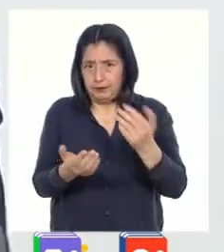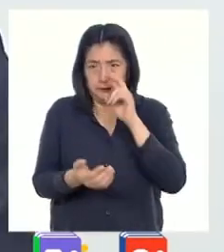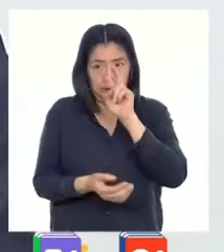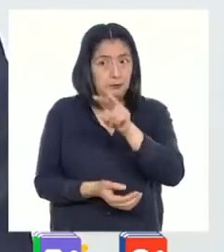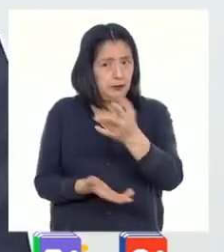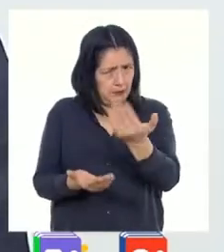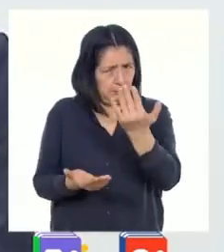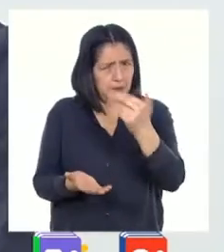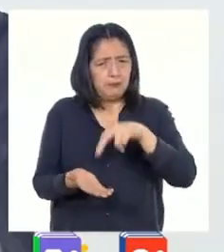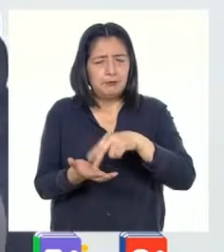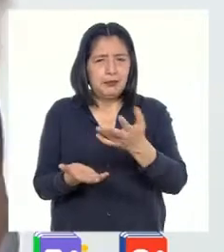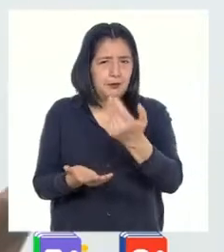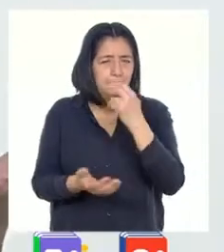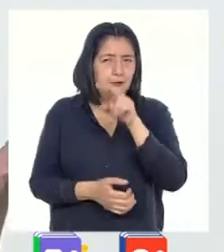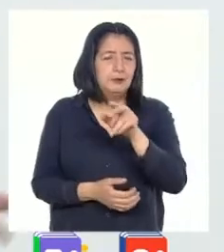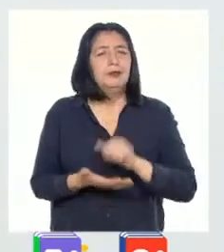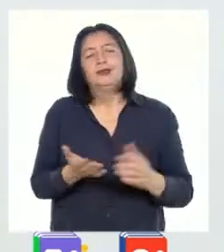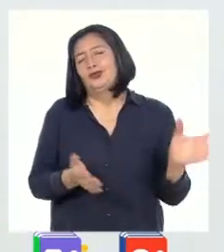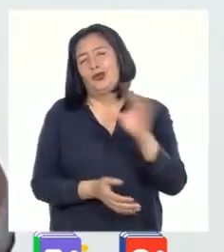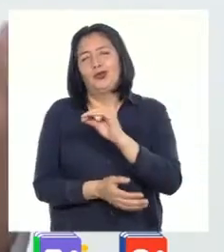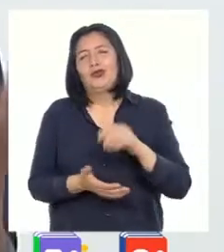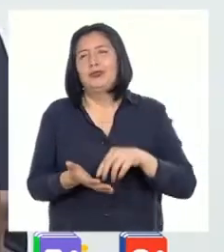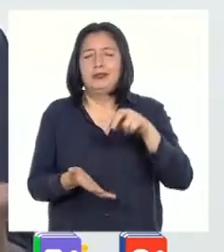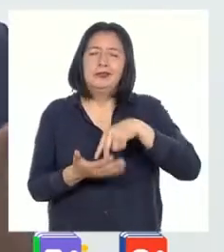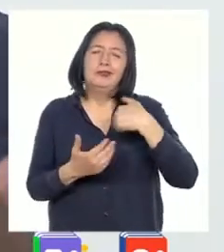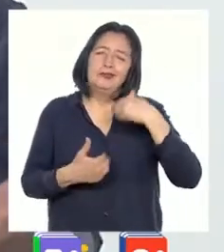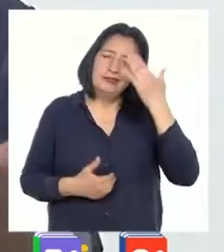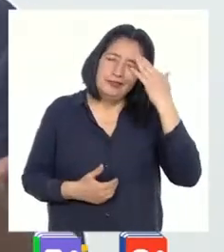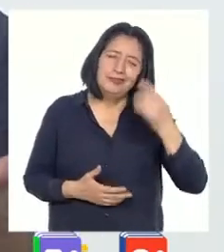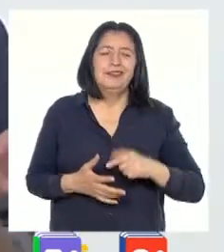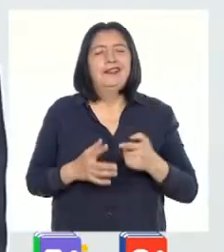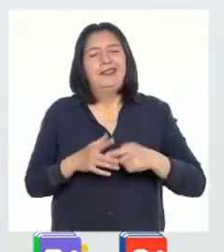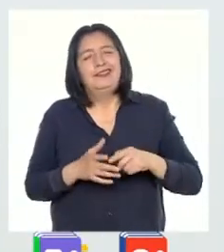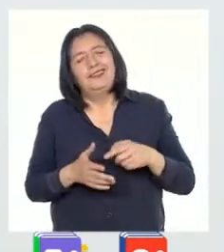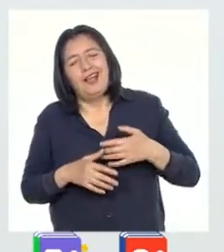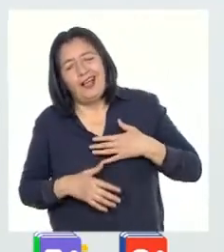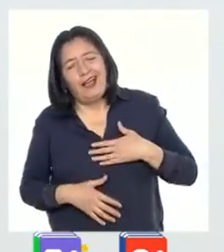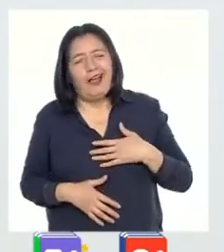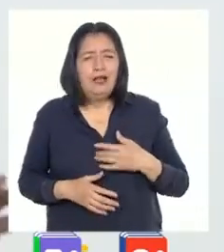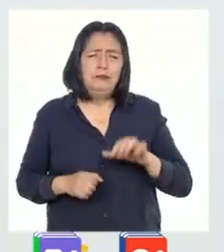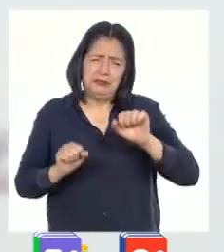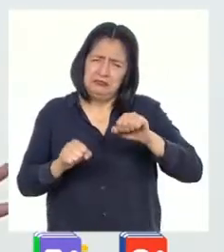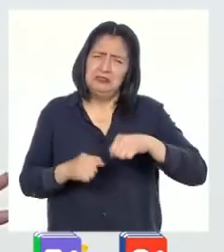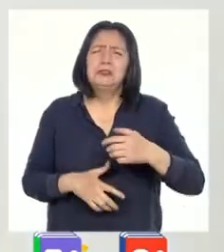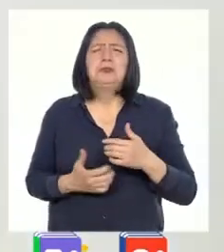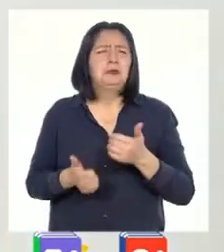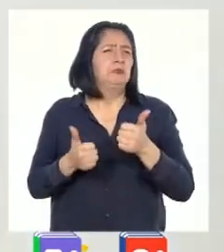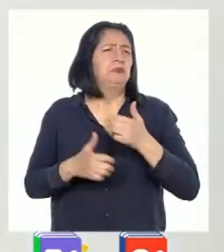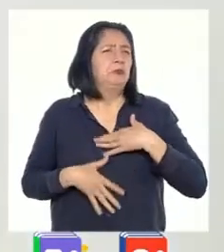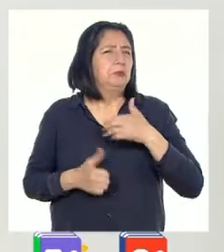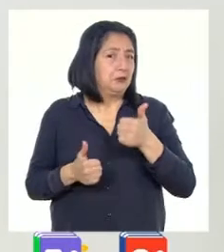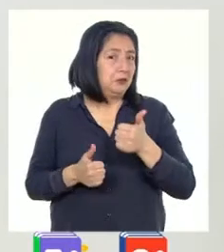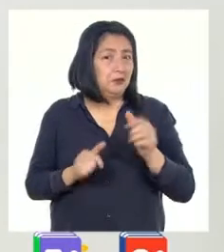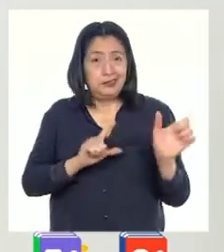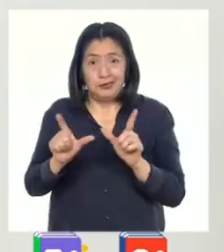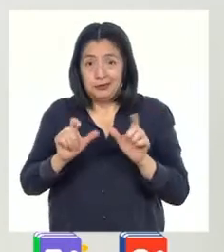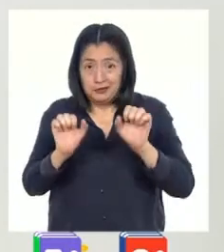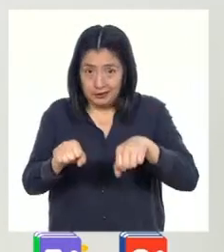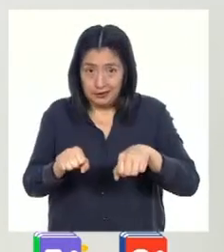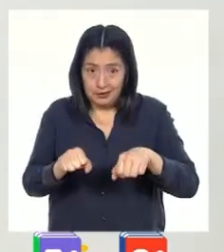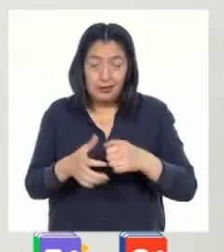estoy mirando. Levántate. Sí, todos a levantarnos. Yo sé que el inicio es medio pesado, pero ya saben que la van a pasar súper bien. ¿Listos?